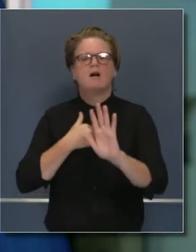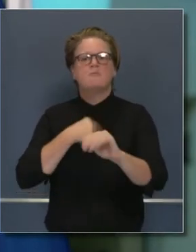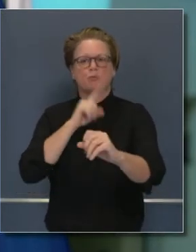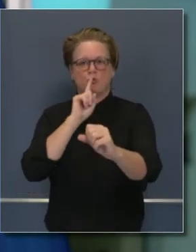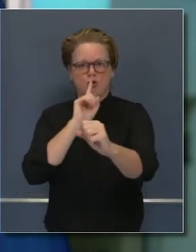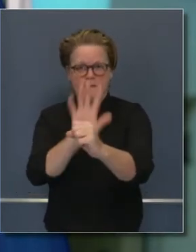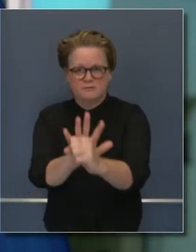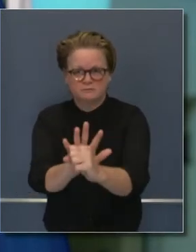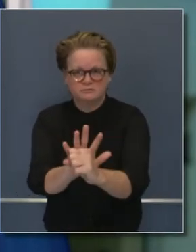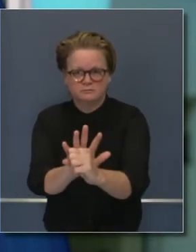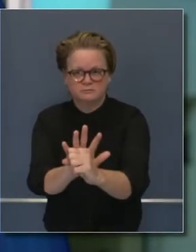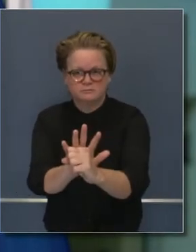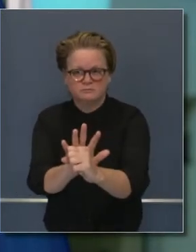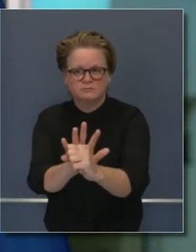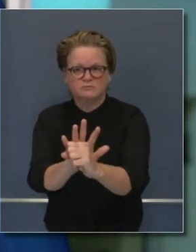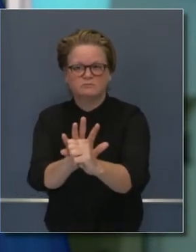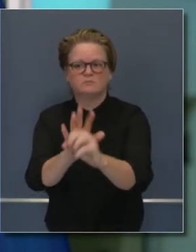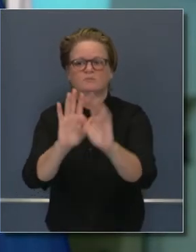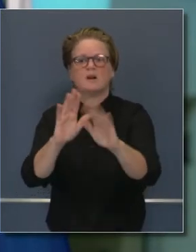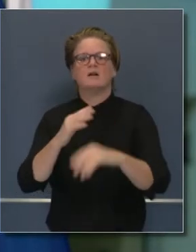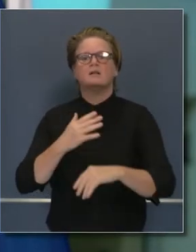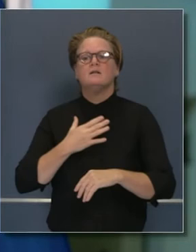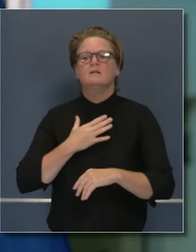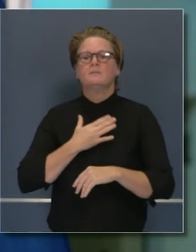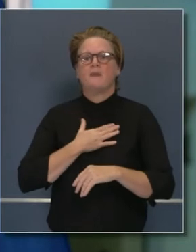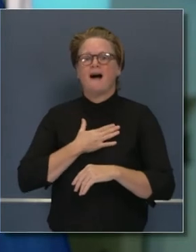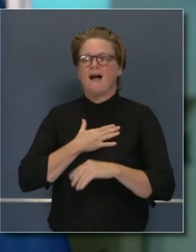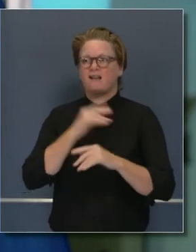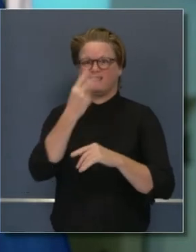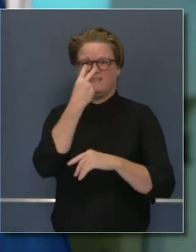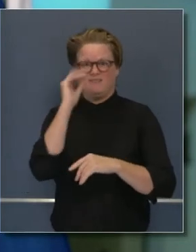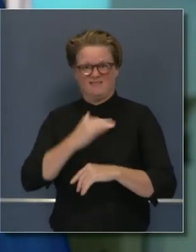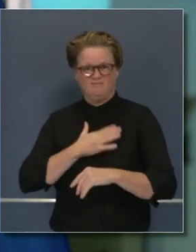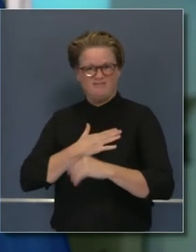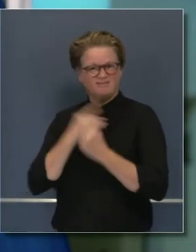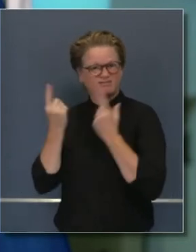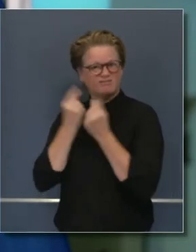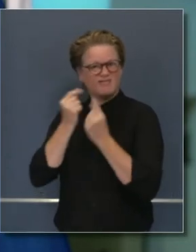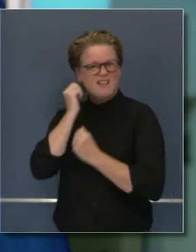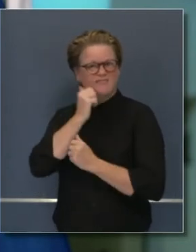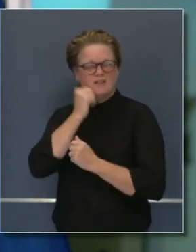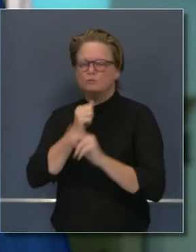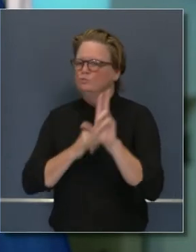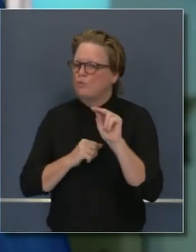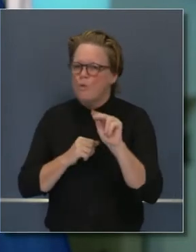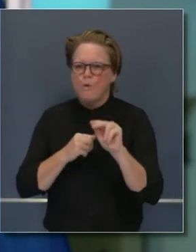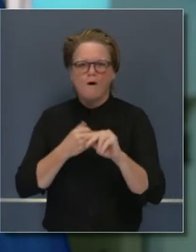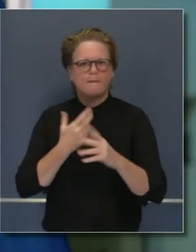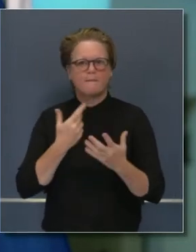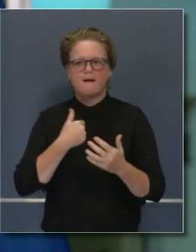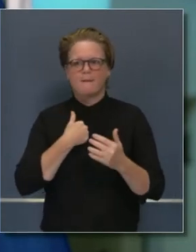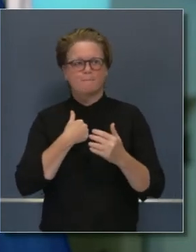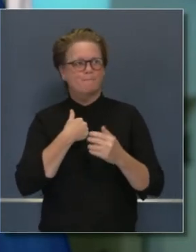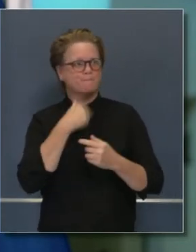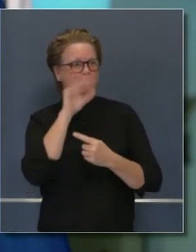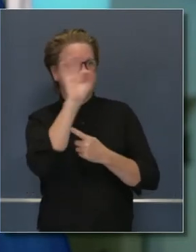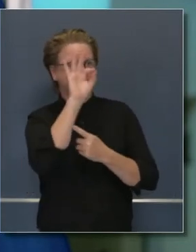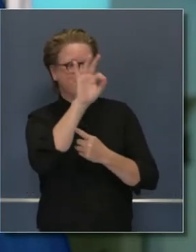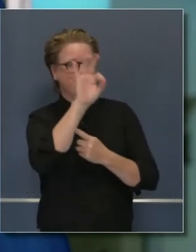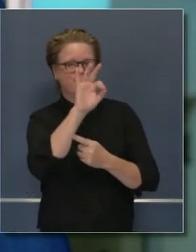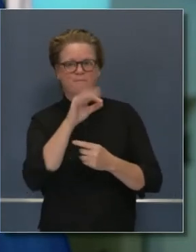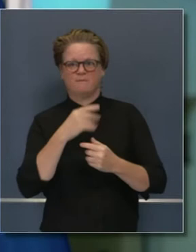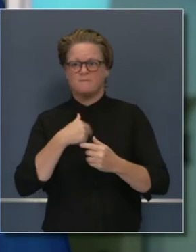nuevo. Eso sí se los prometo. Y deben saber que en el pasado no he practicado eso de ser indulgente.